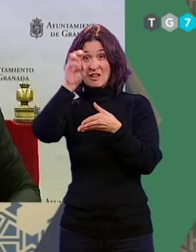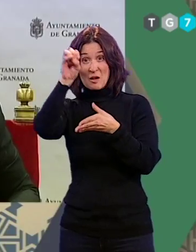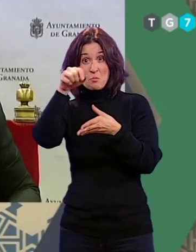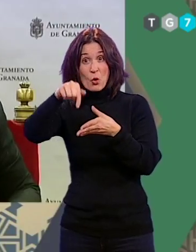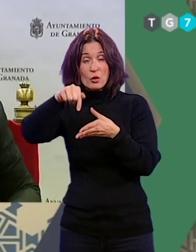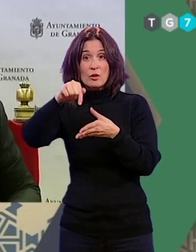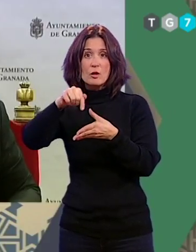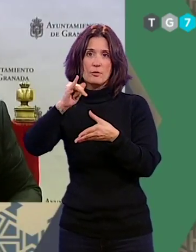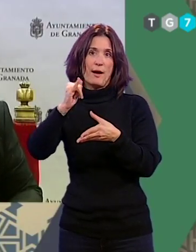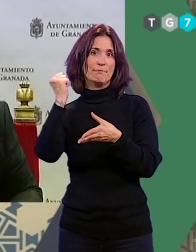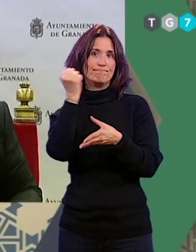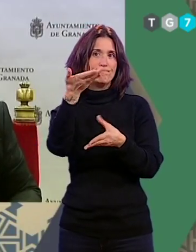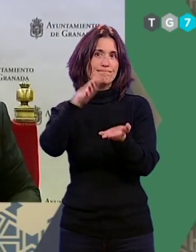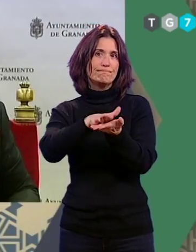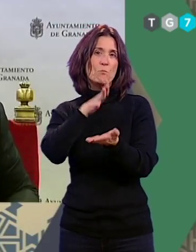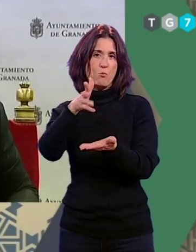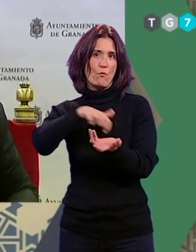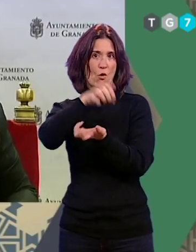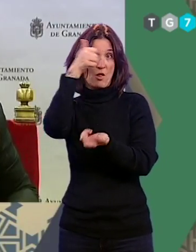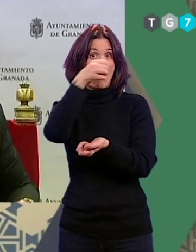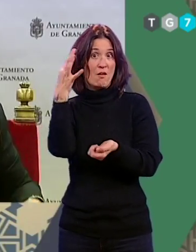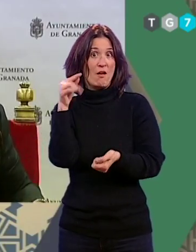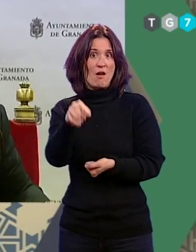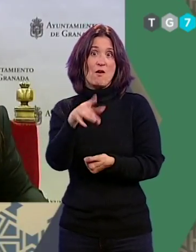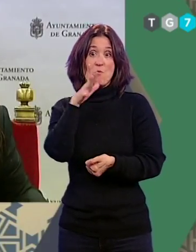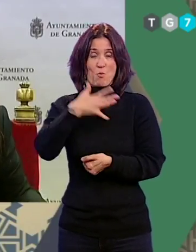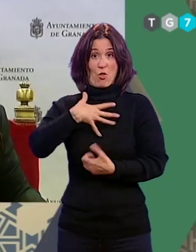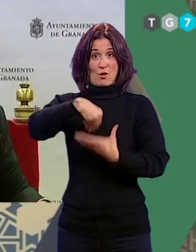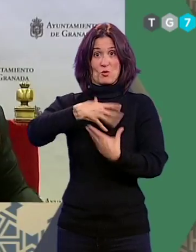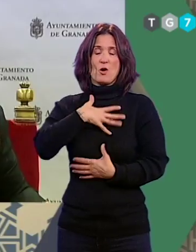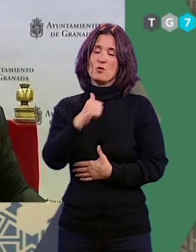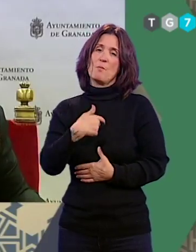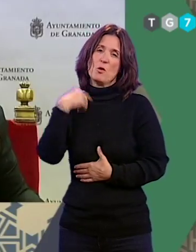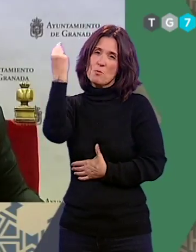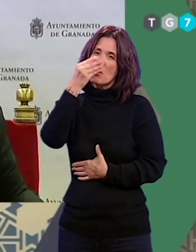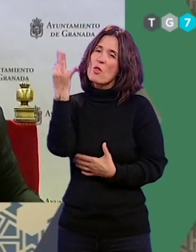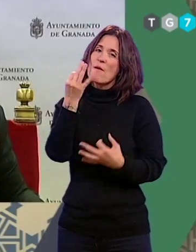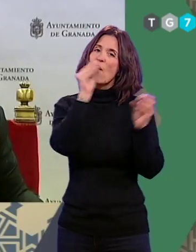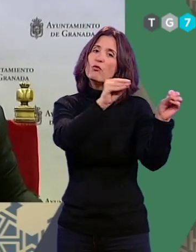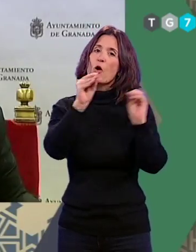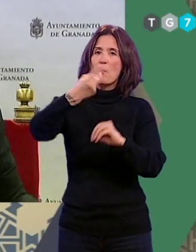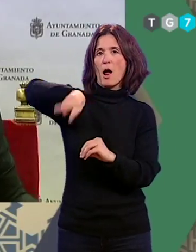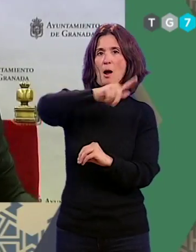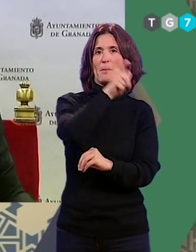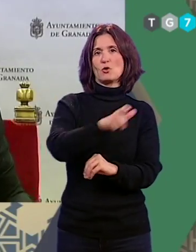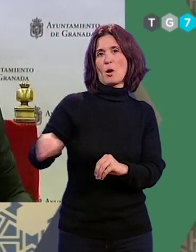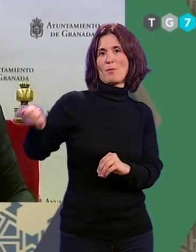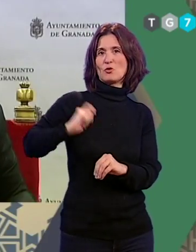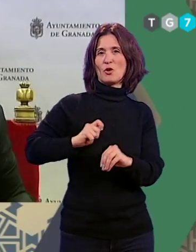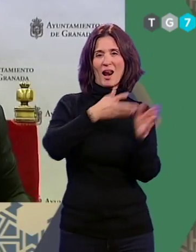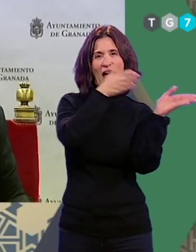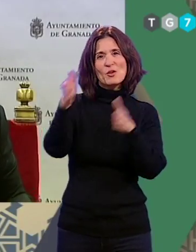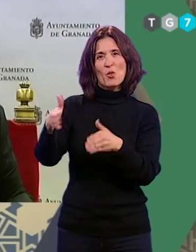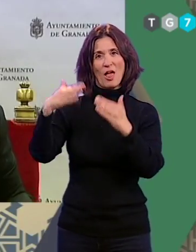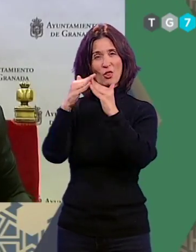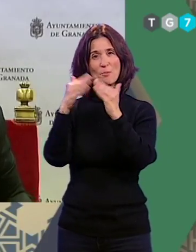por violencia de género. Y precisamente por eso, desde el Ayuntamiento entendemos que se puede formar a los profesionales de ayuda a domicilio y